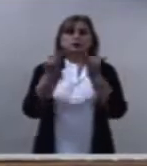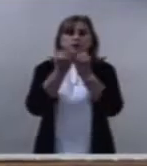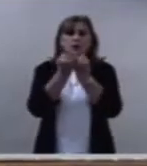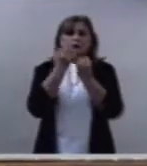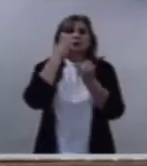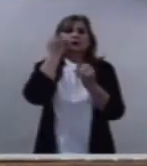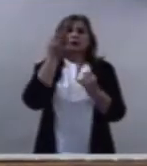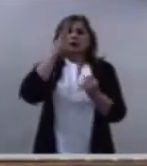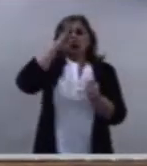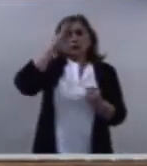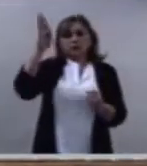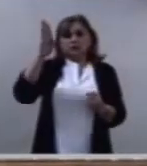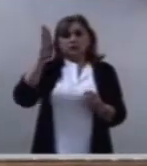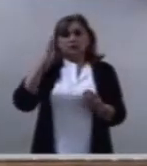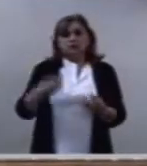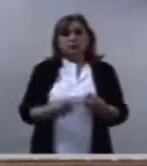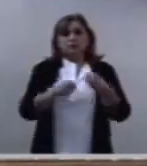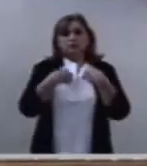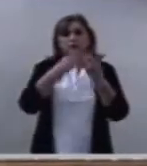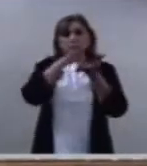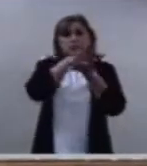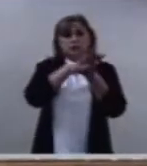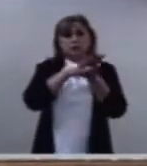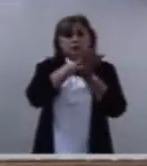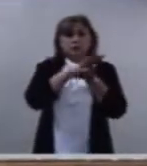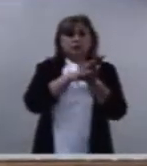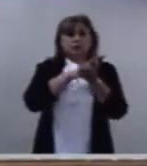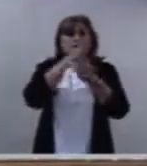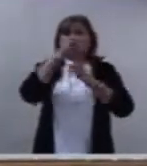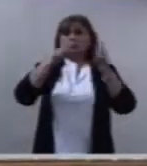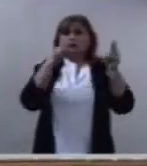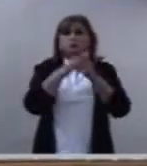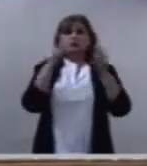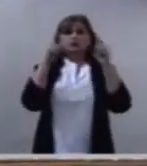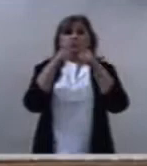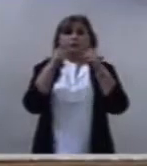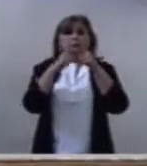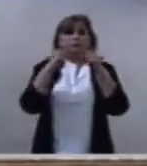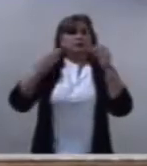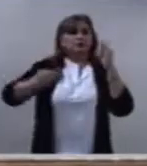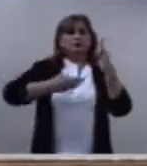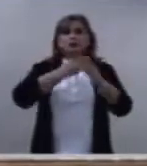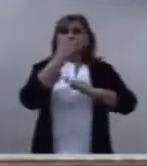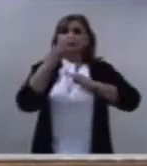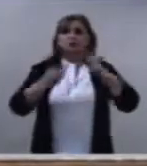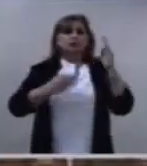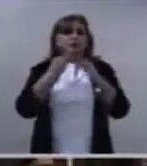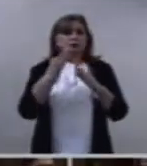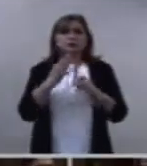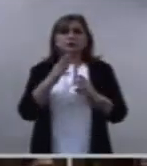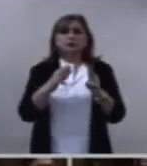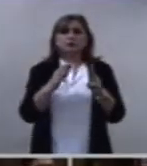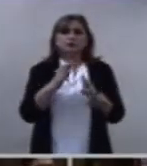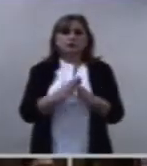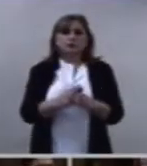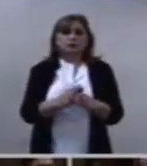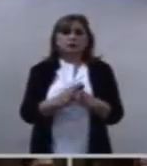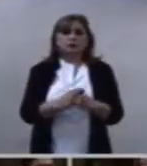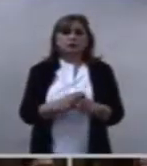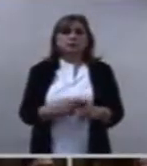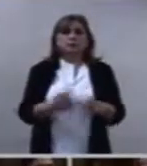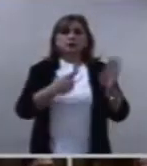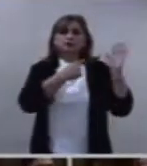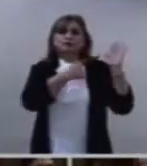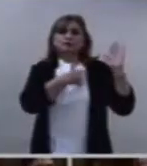unidad en la iglesia y en el mundo él hizo una promesa que oímos en el santo